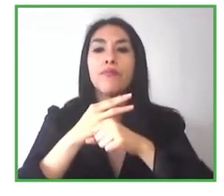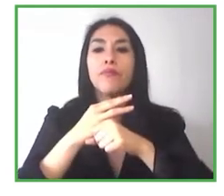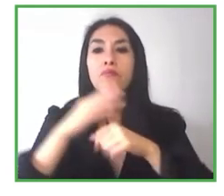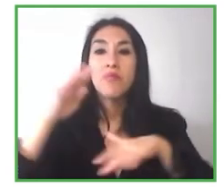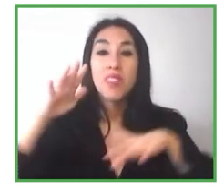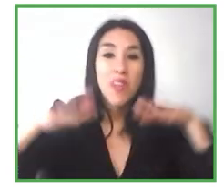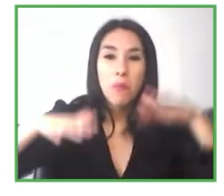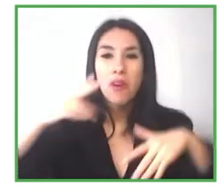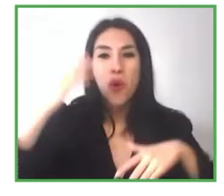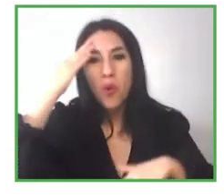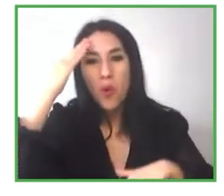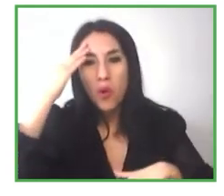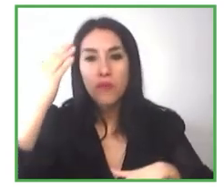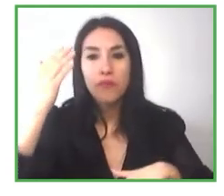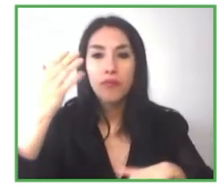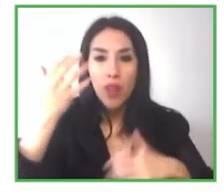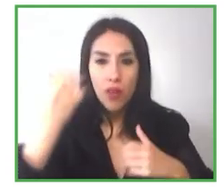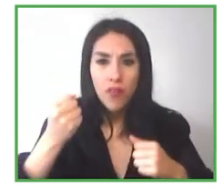abordar